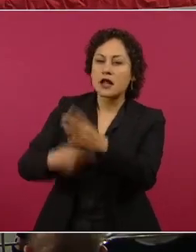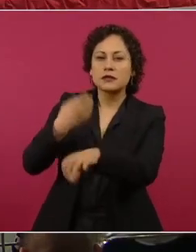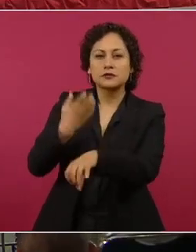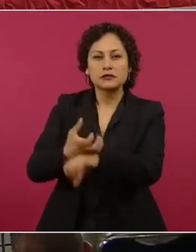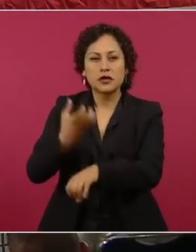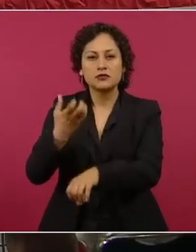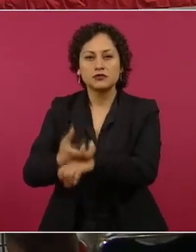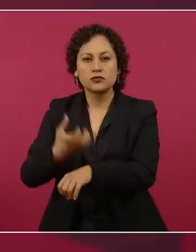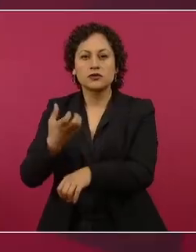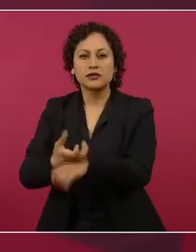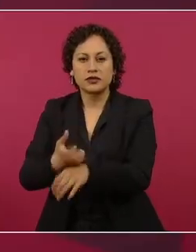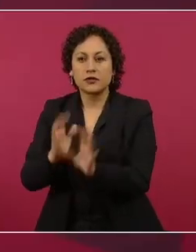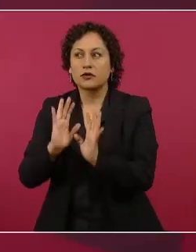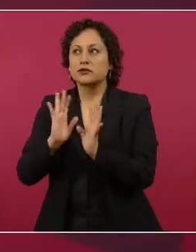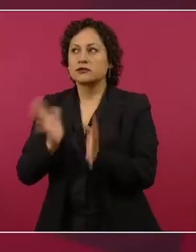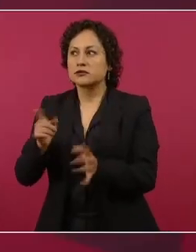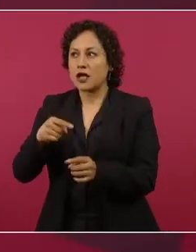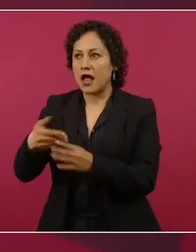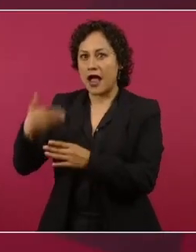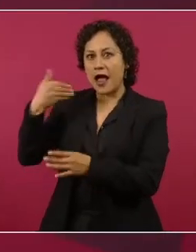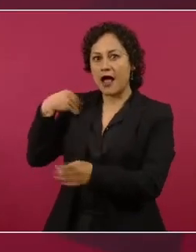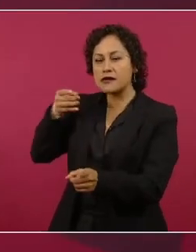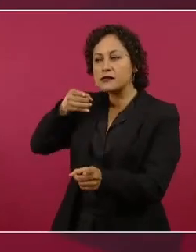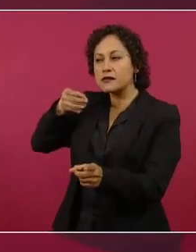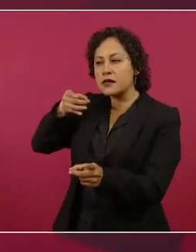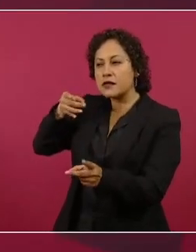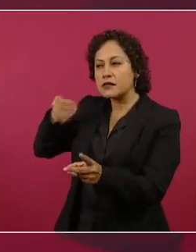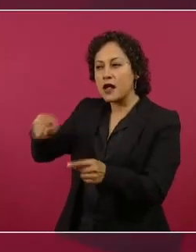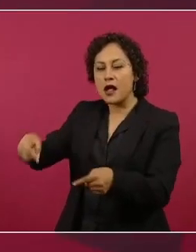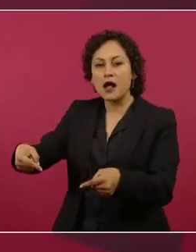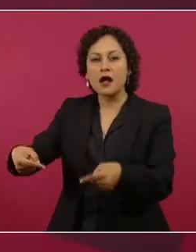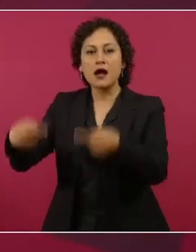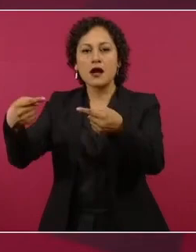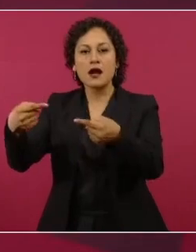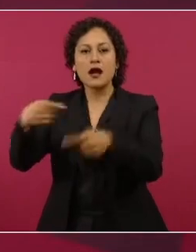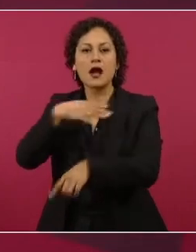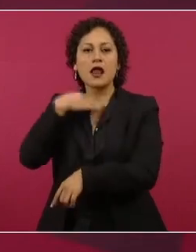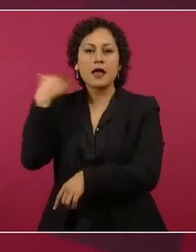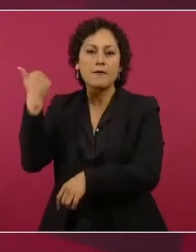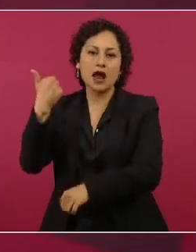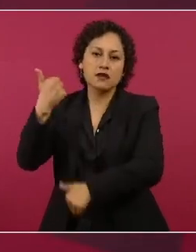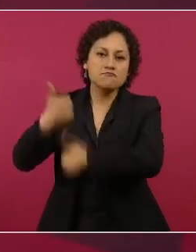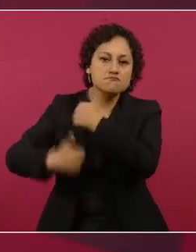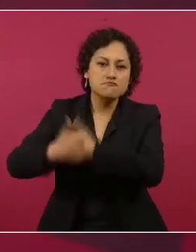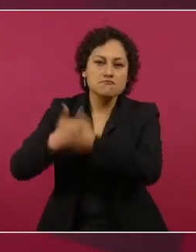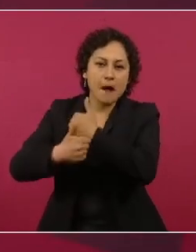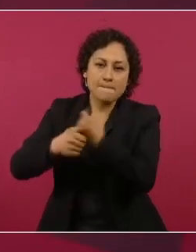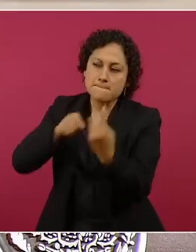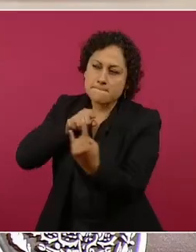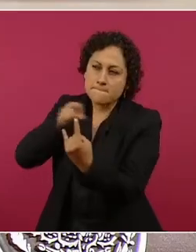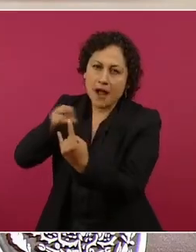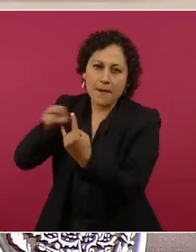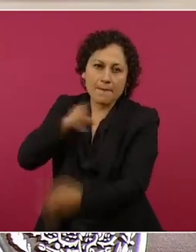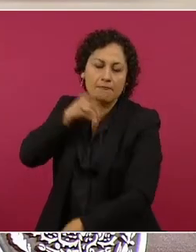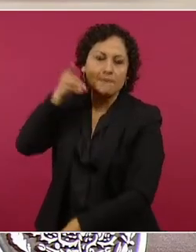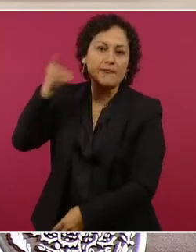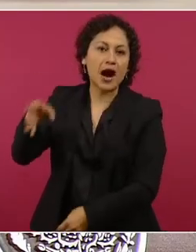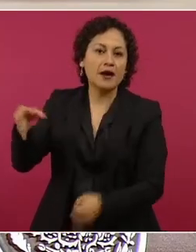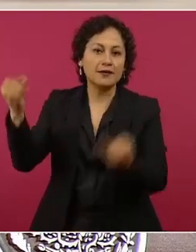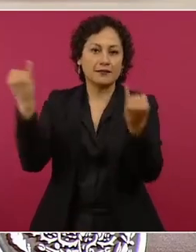la final contra Alemania y lograron derrotar a Alemania estos niños. Entonces, es algo increíble.